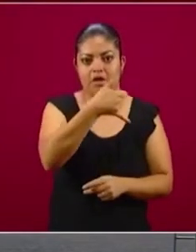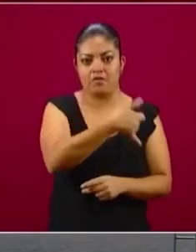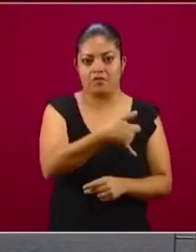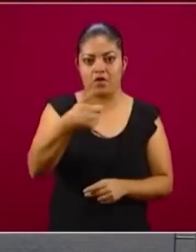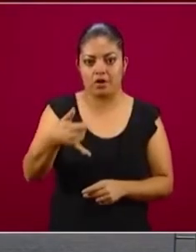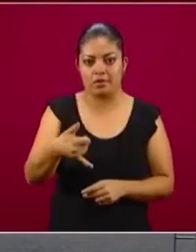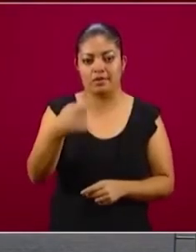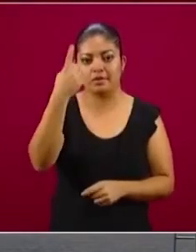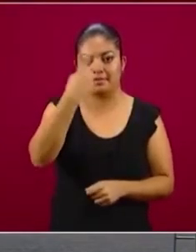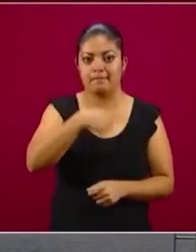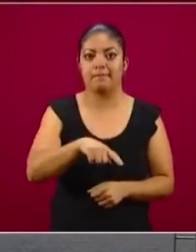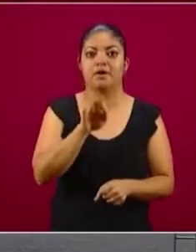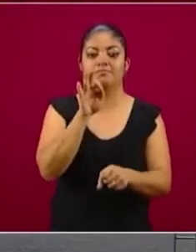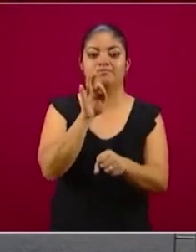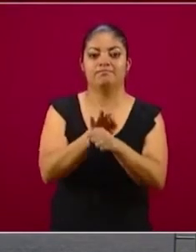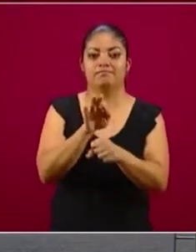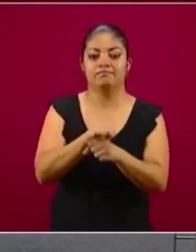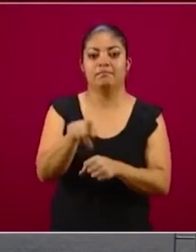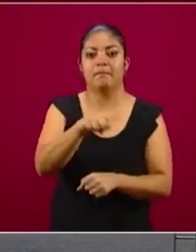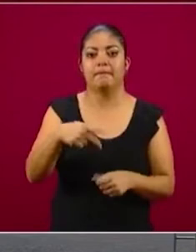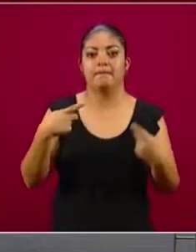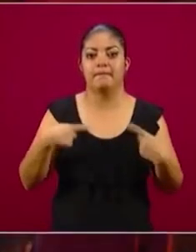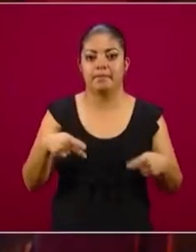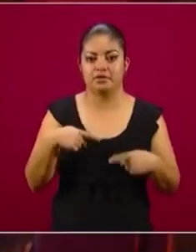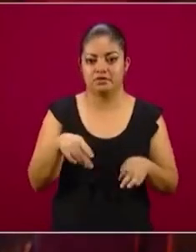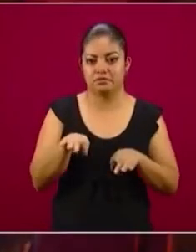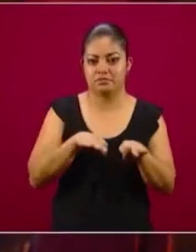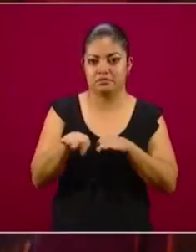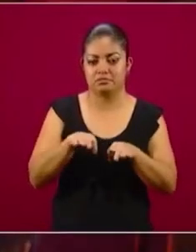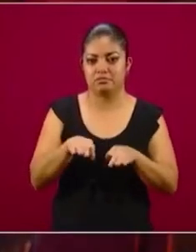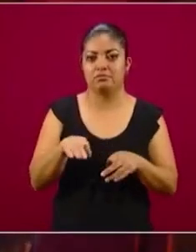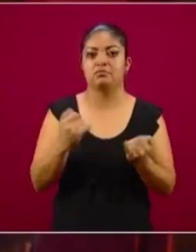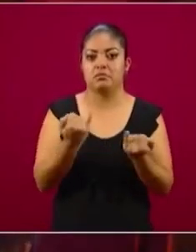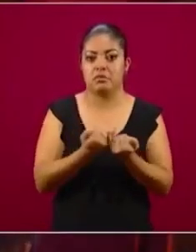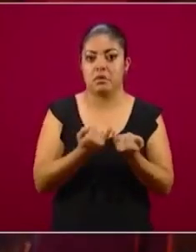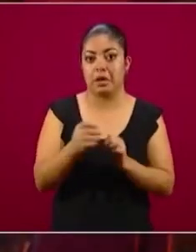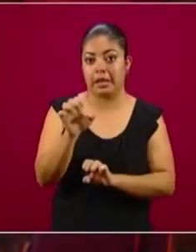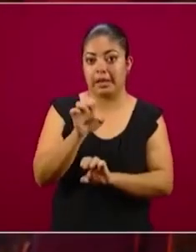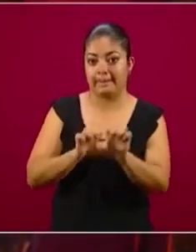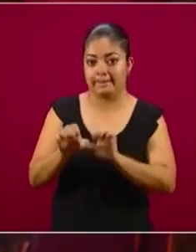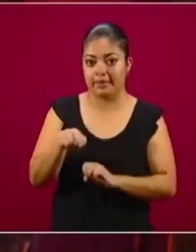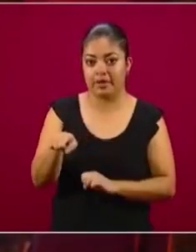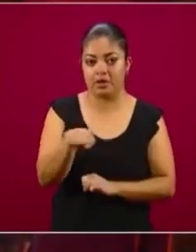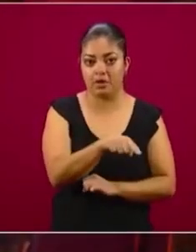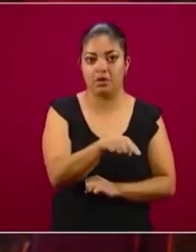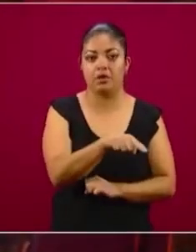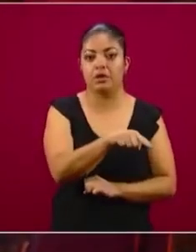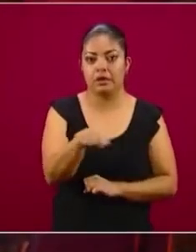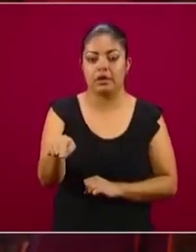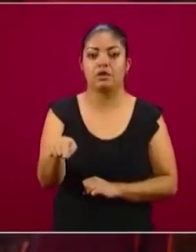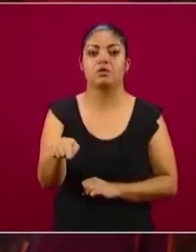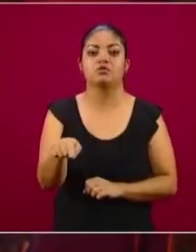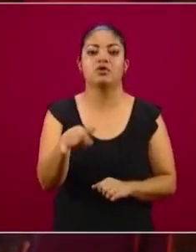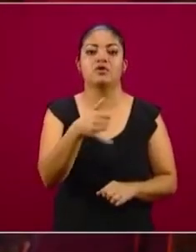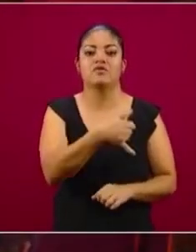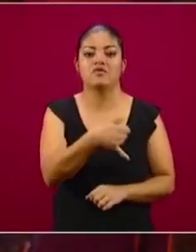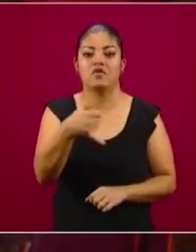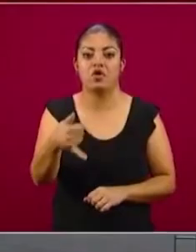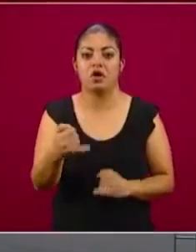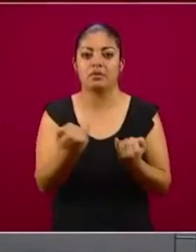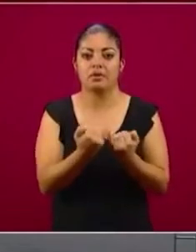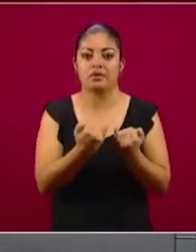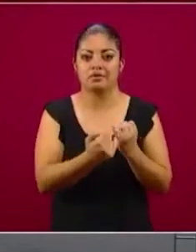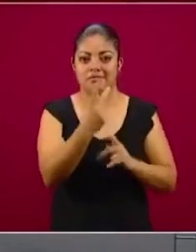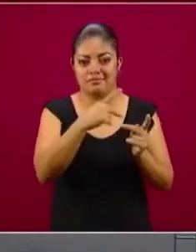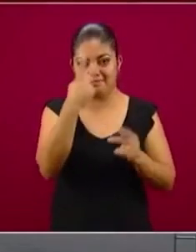para proteger el empleo y proteger a los trabajadores que tenían o que tienen un crédito con el Infonavit. En la que